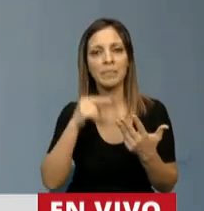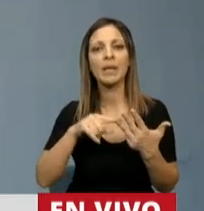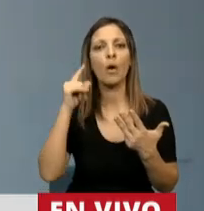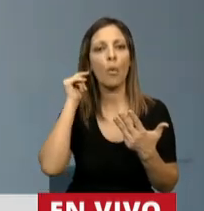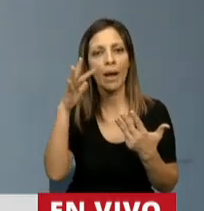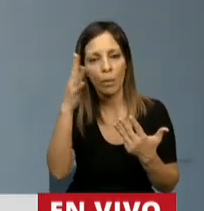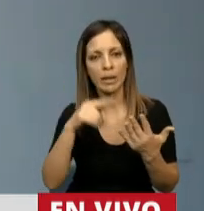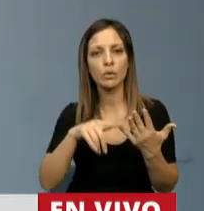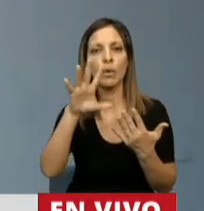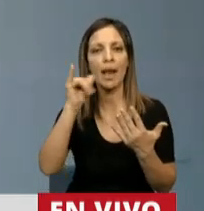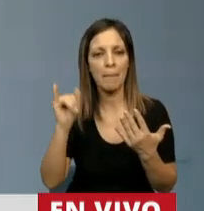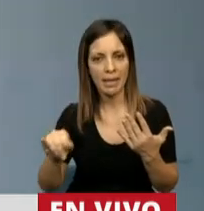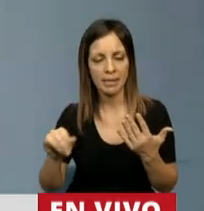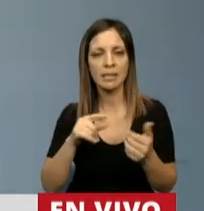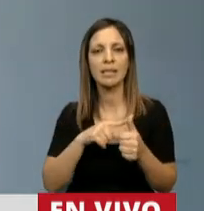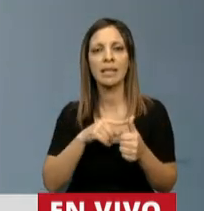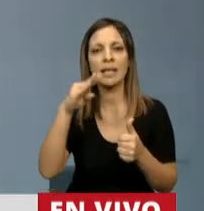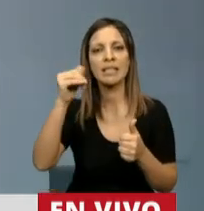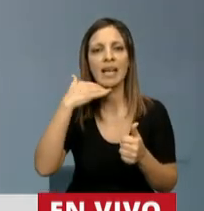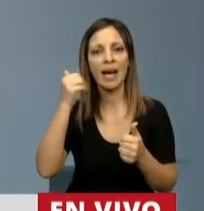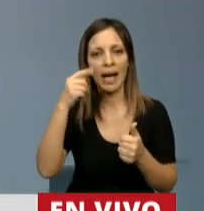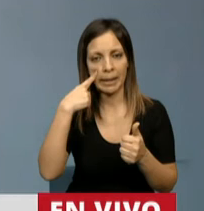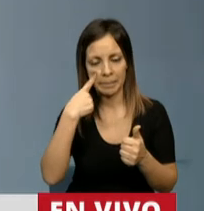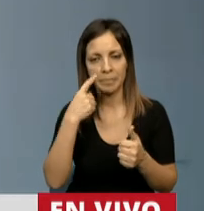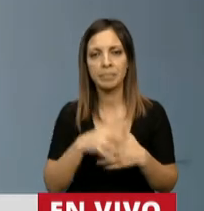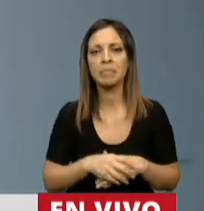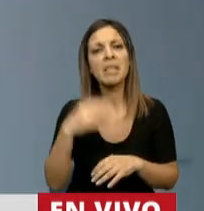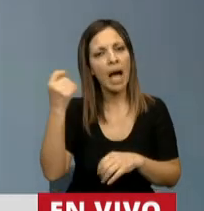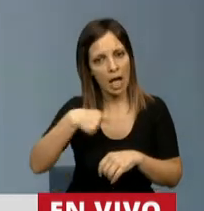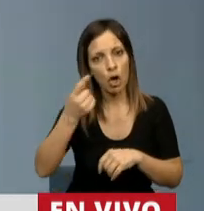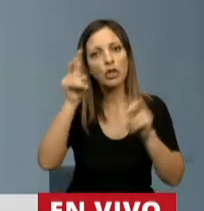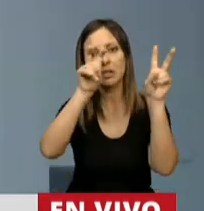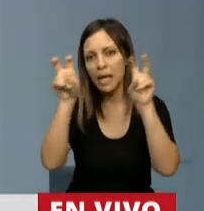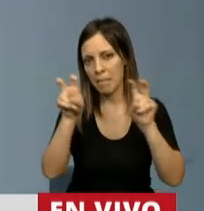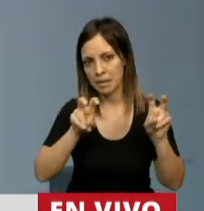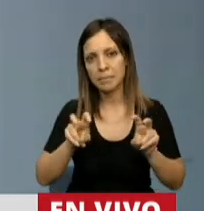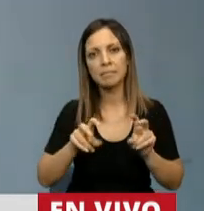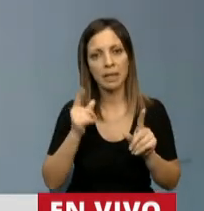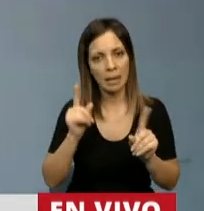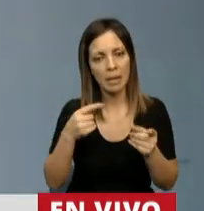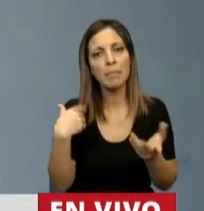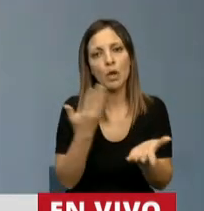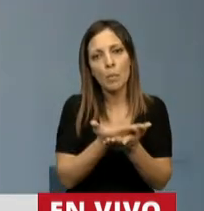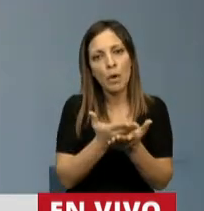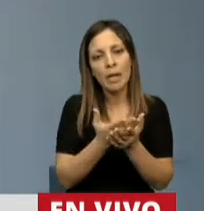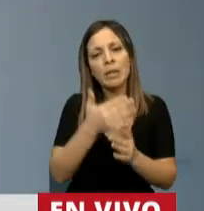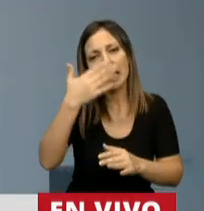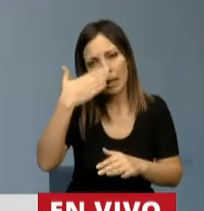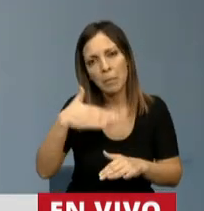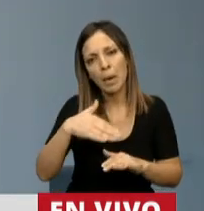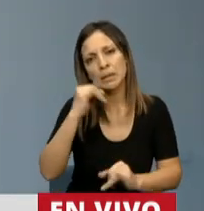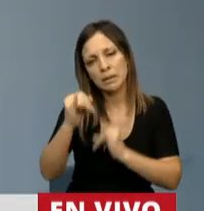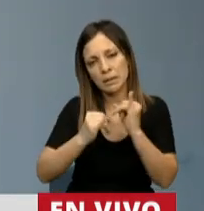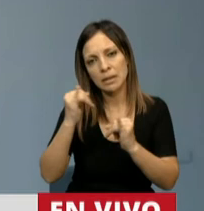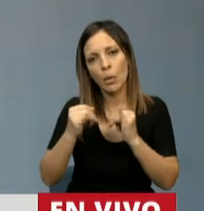Paz y Chajarí. Por supuesto, hay otro tema más que estamos planteando que seguramente lo contemplaremos